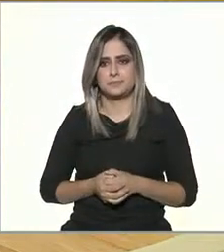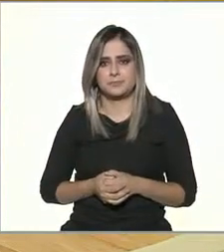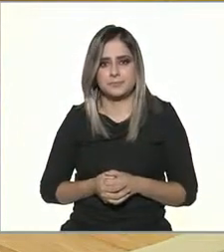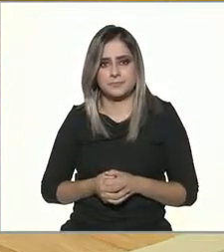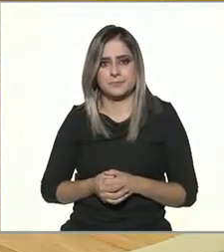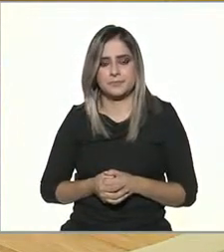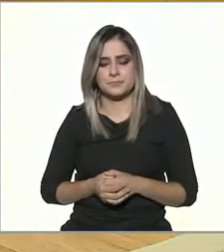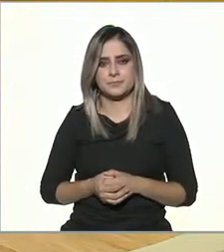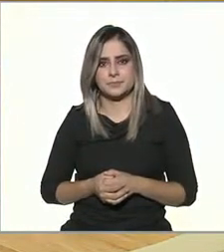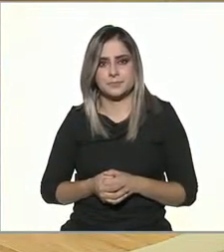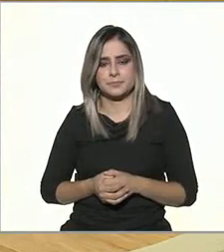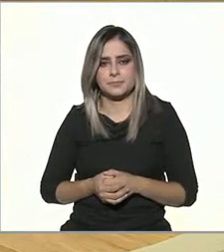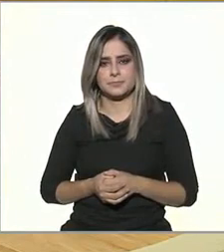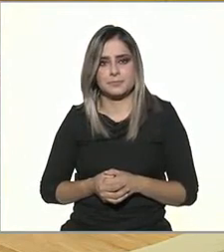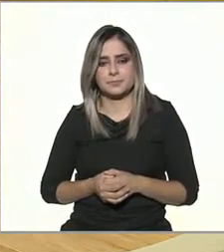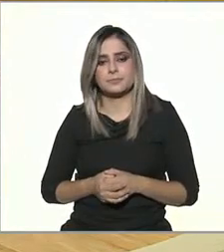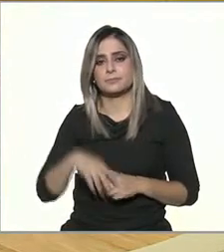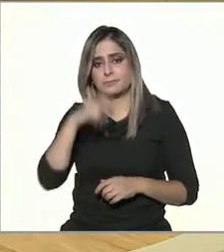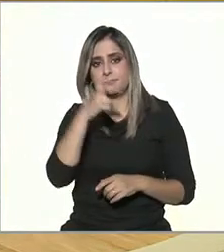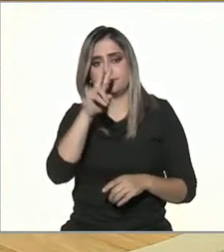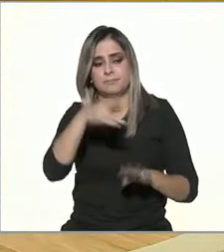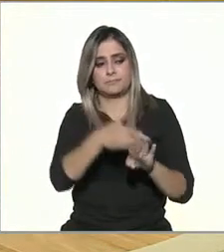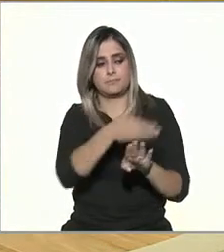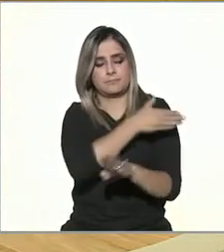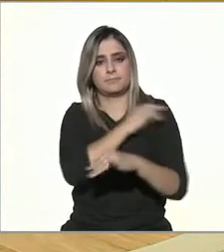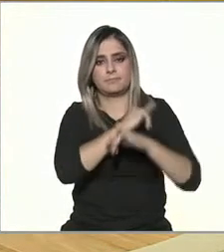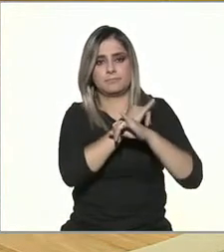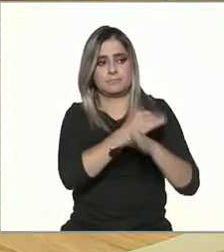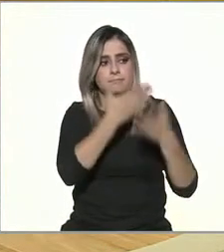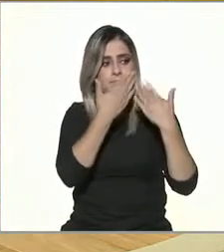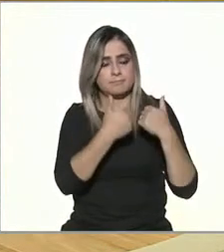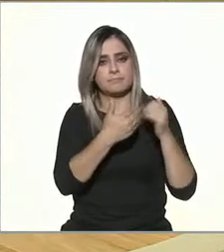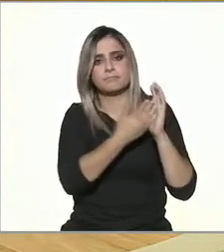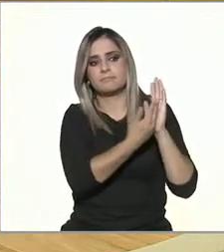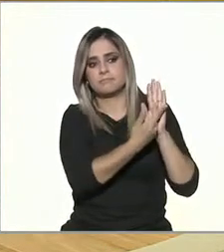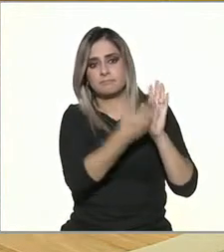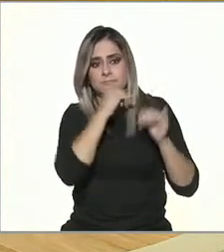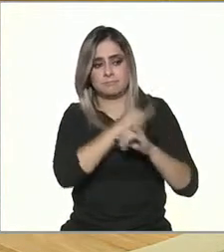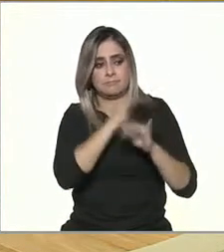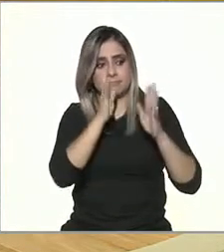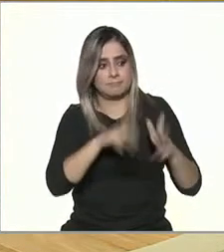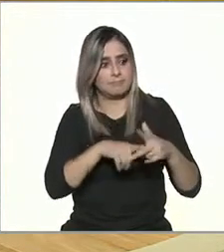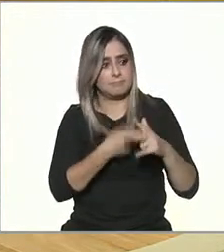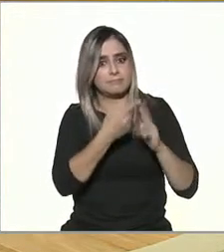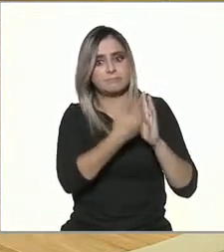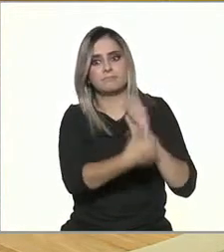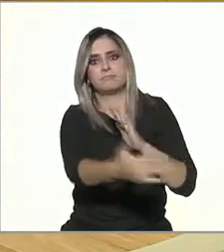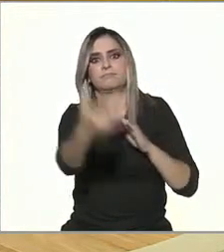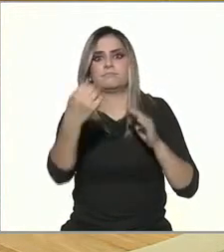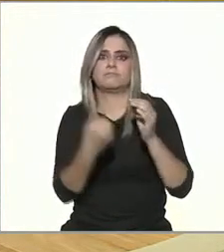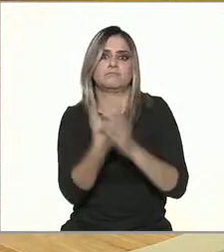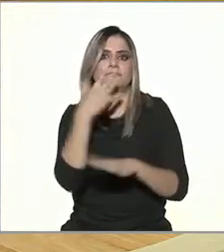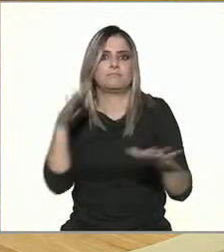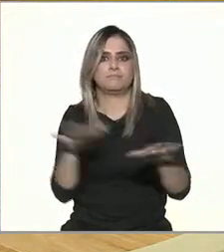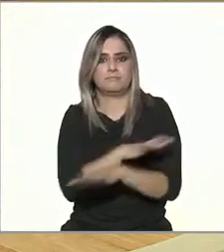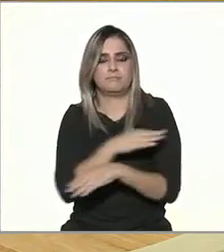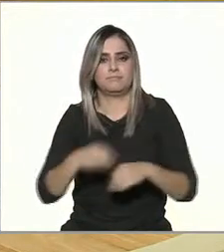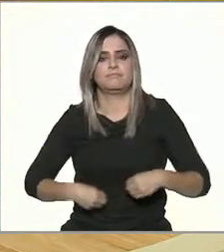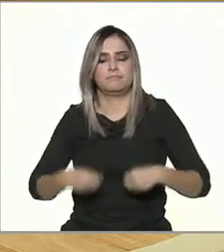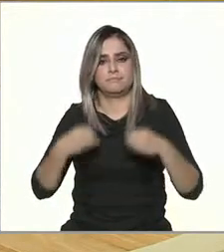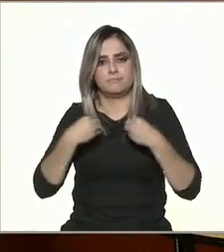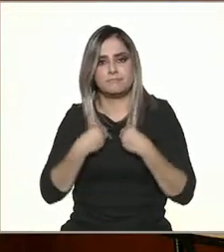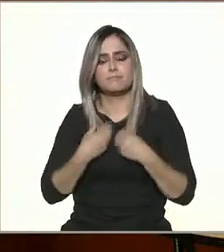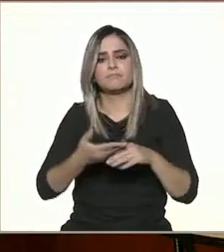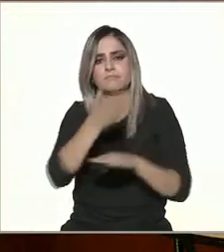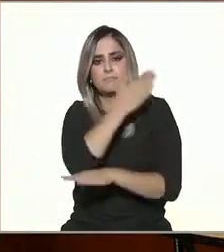parte. Eso marca un antes y después, por supuesto, en Internet, porque pasamos de un Internet de consulta a